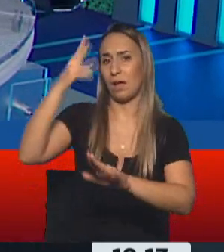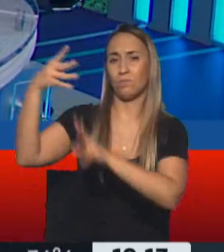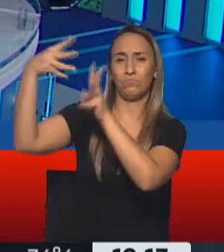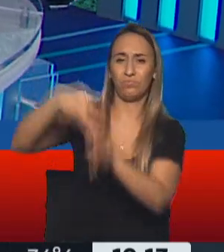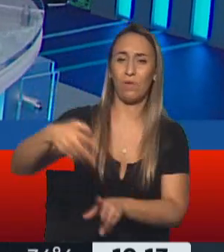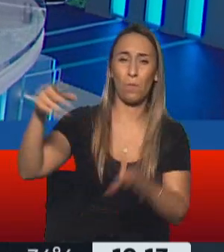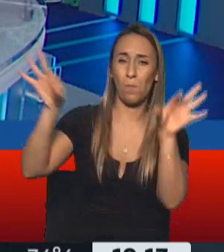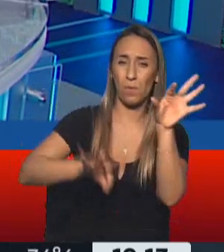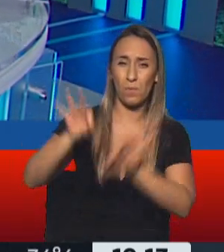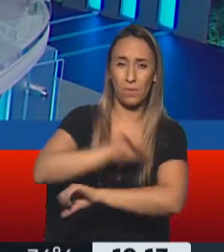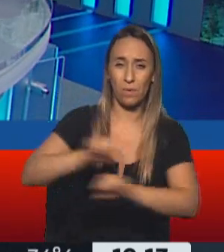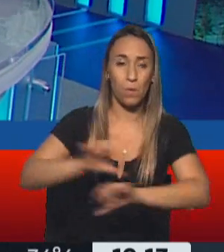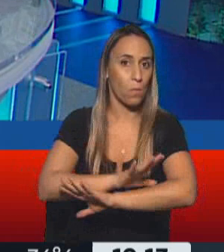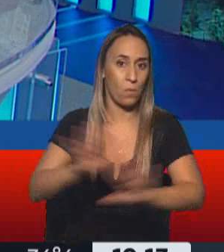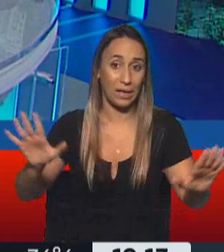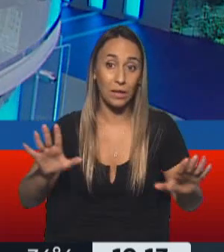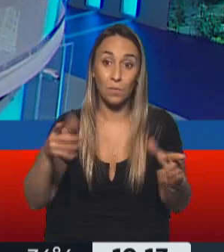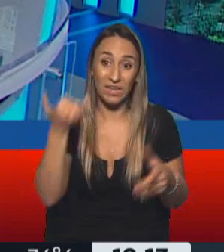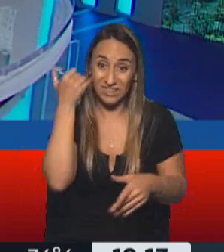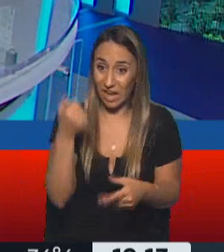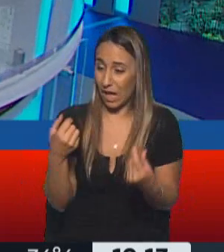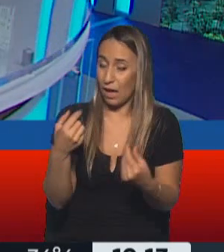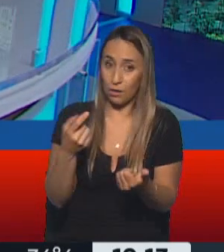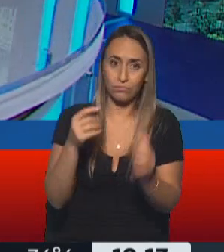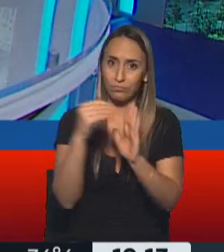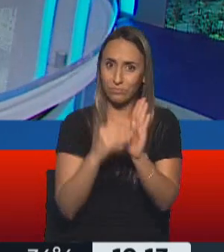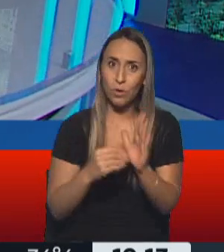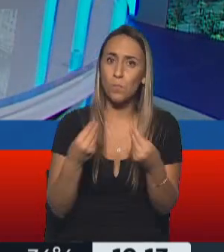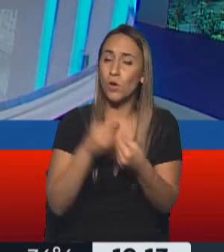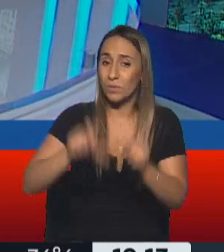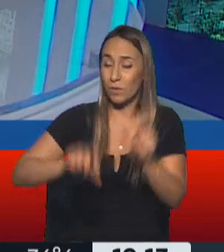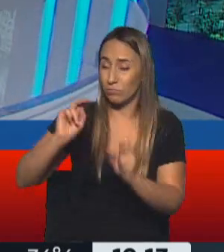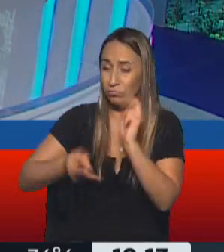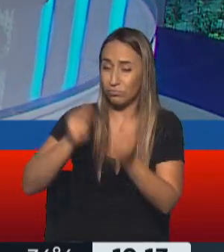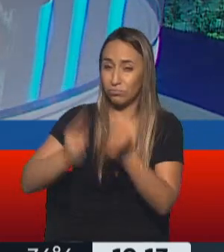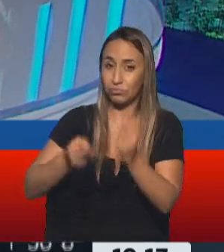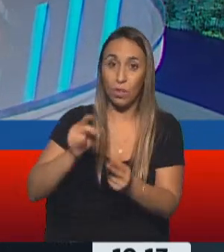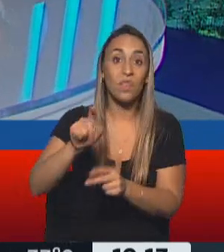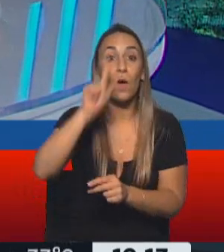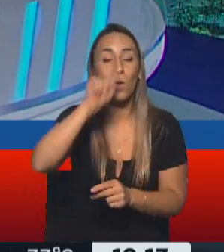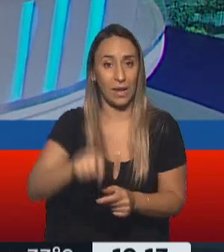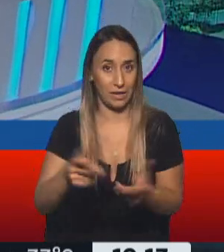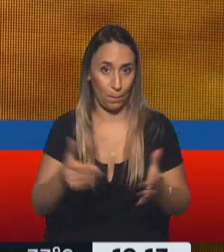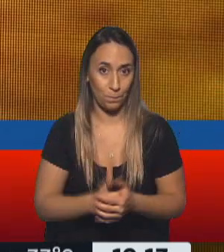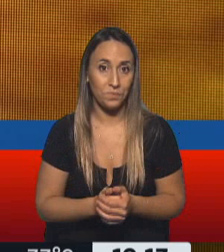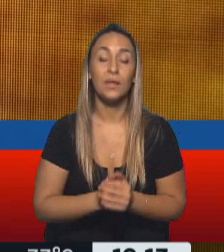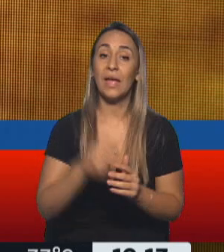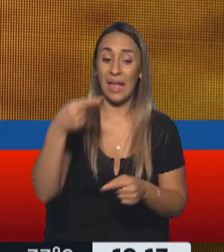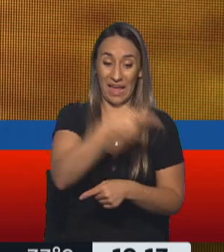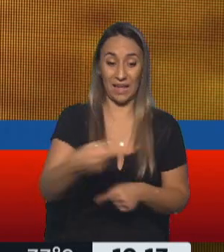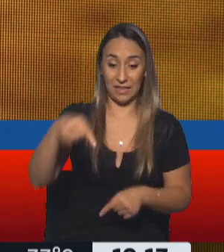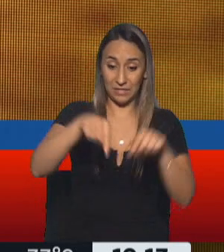decenas ya que se van conociendo de muertes de civiles ucranianos y ucranianas. Y recordar, Dani, también que esta semana la Asamblea General